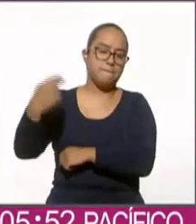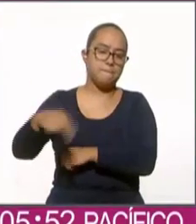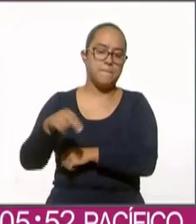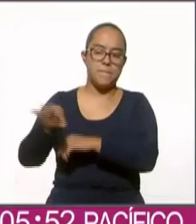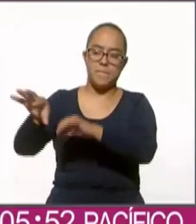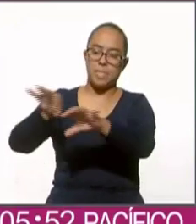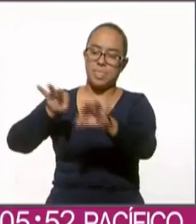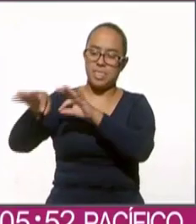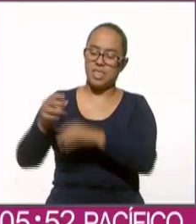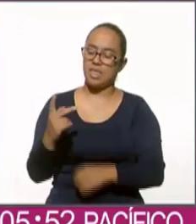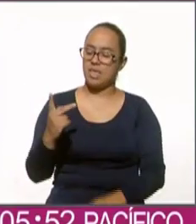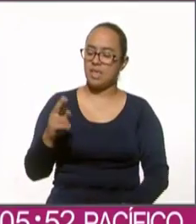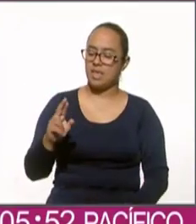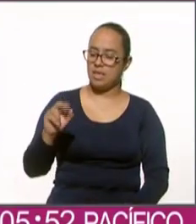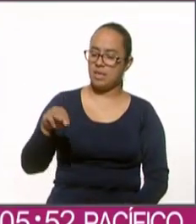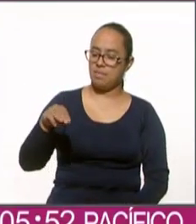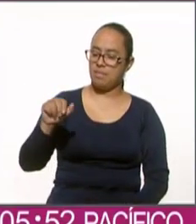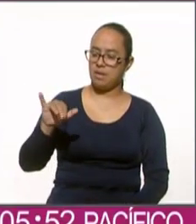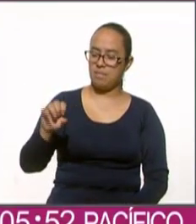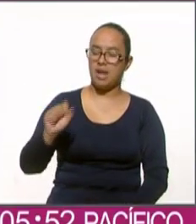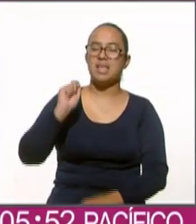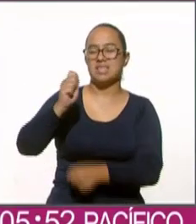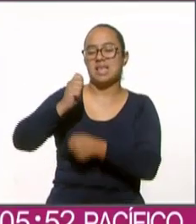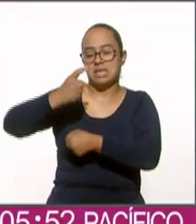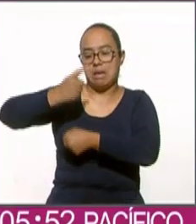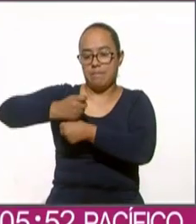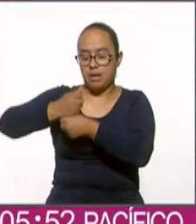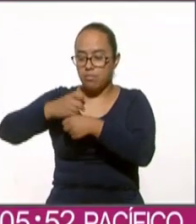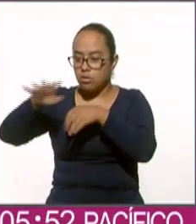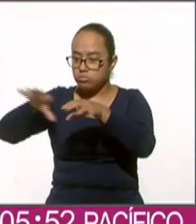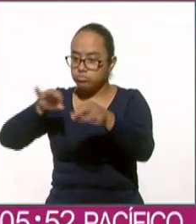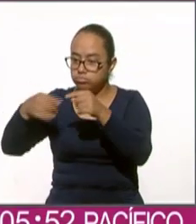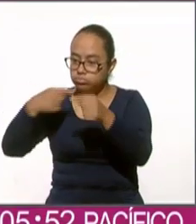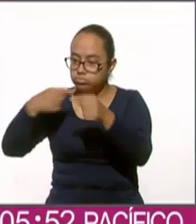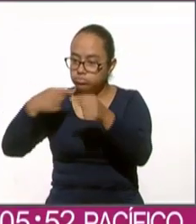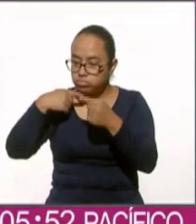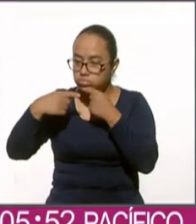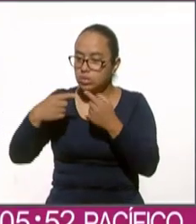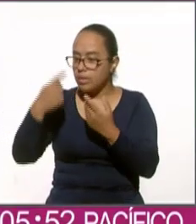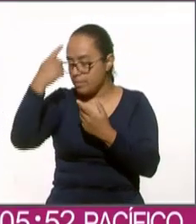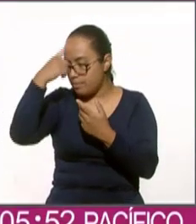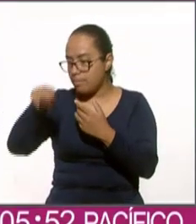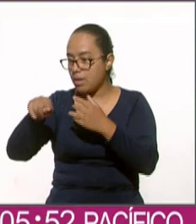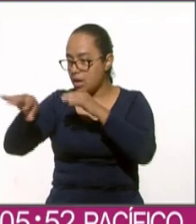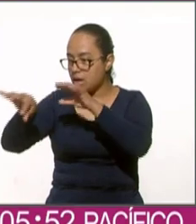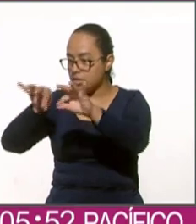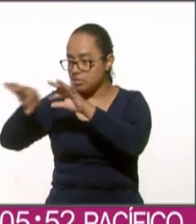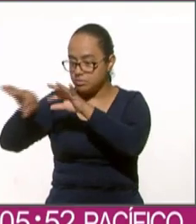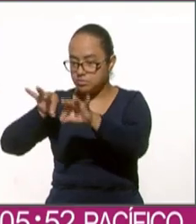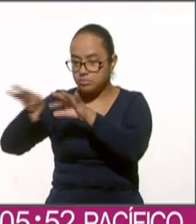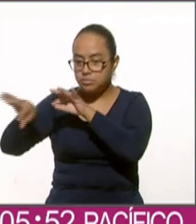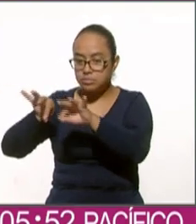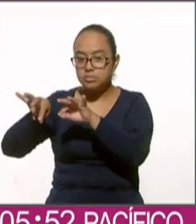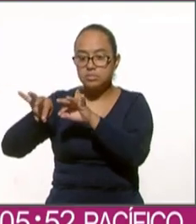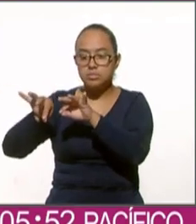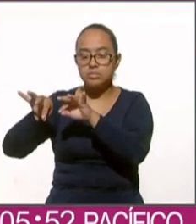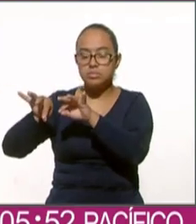elecciones primarias o digamos hace una función de una selección entre